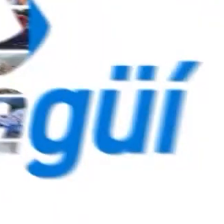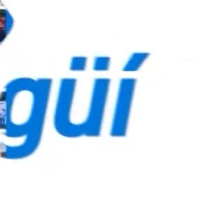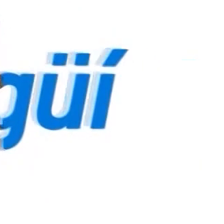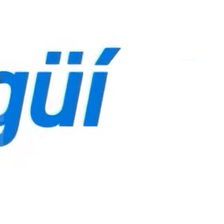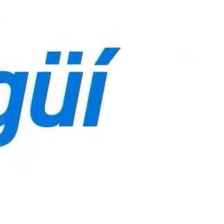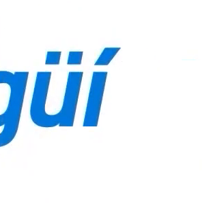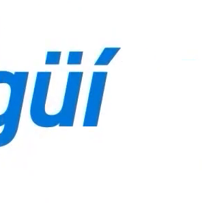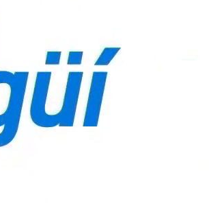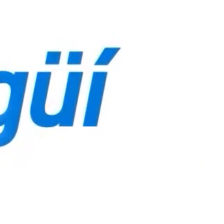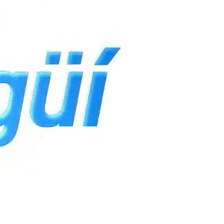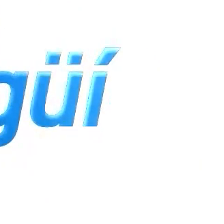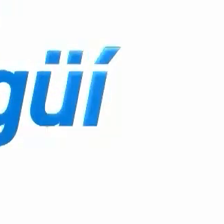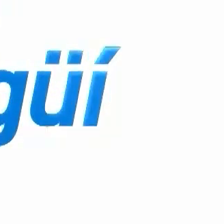¡Gracias! ¡Gracias! ¡Gracias!